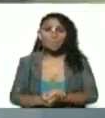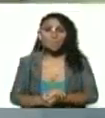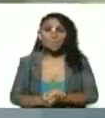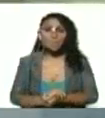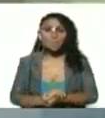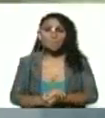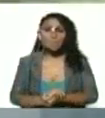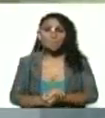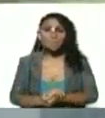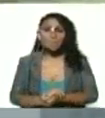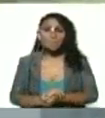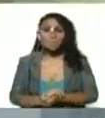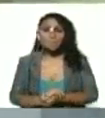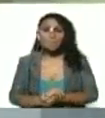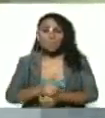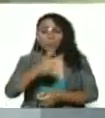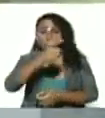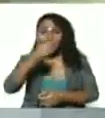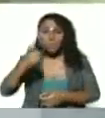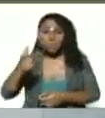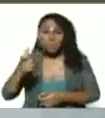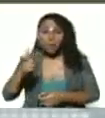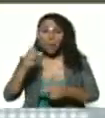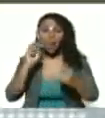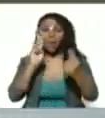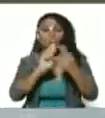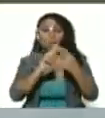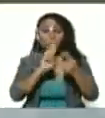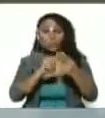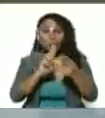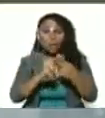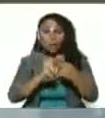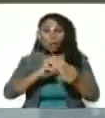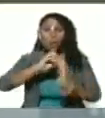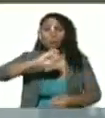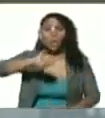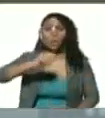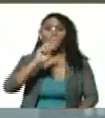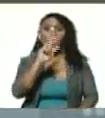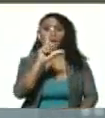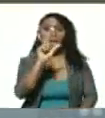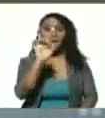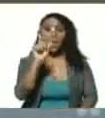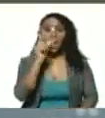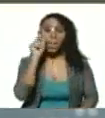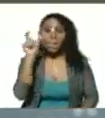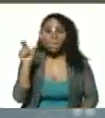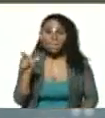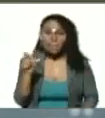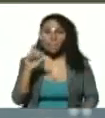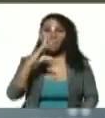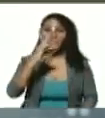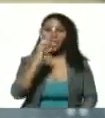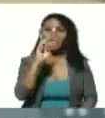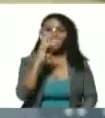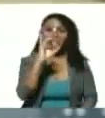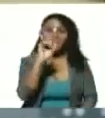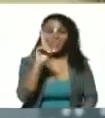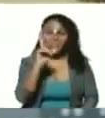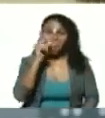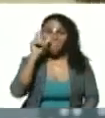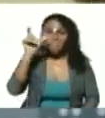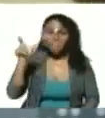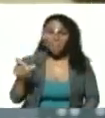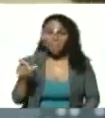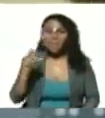Quienes lo conocieron más de cerca, Julio Escalona, David Nieves, Fernando Soto Rojas,